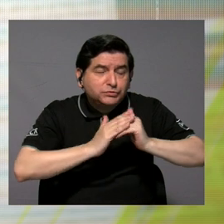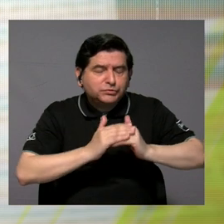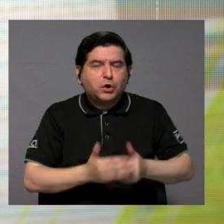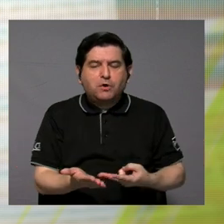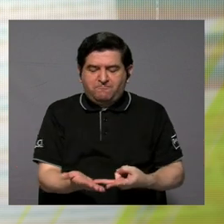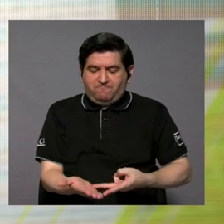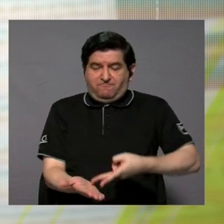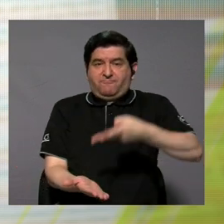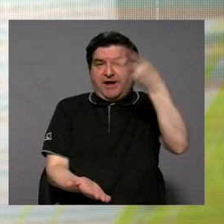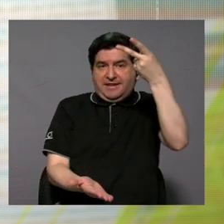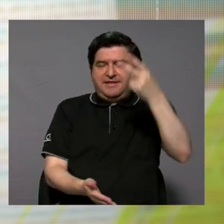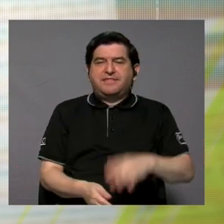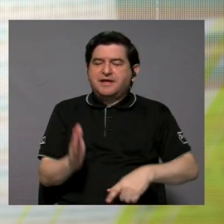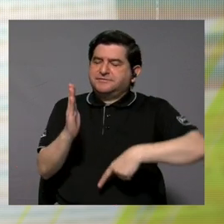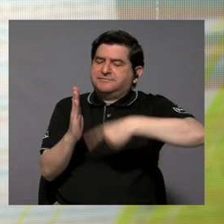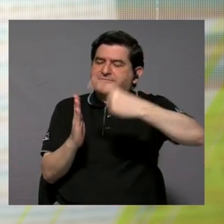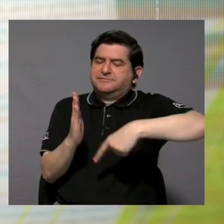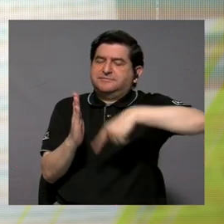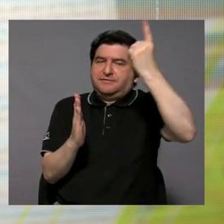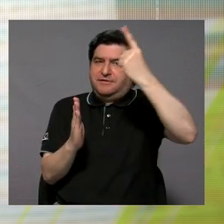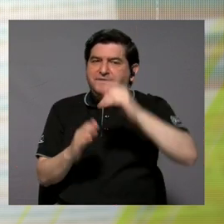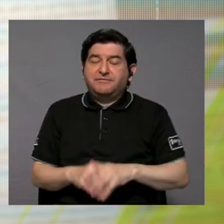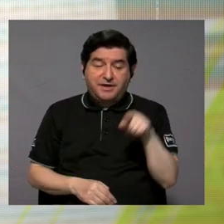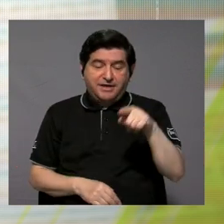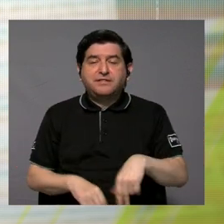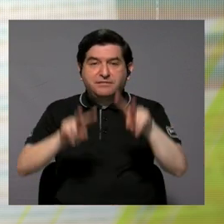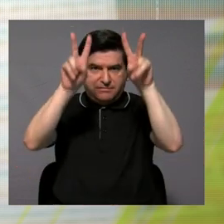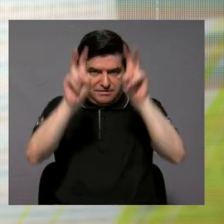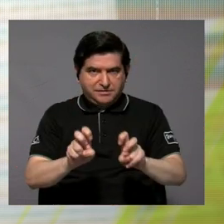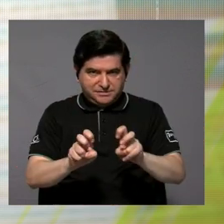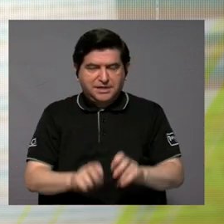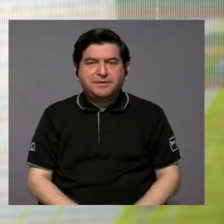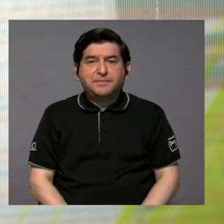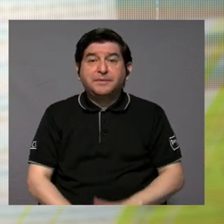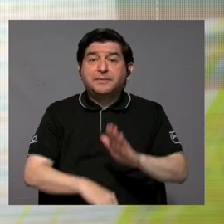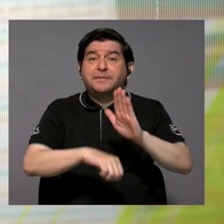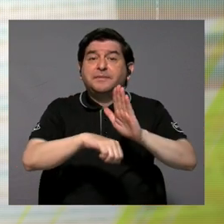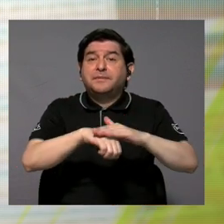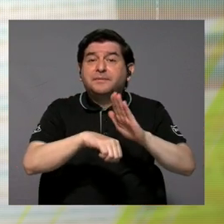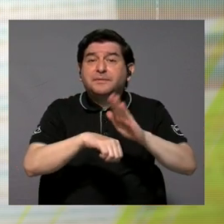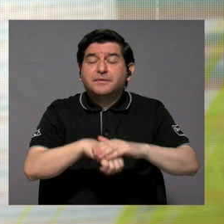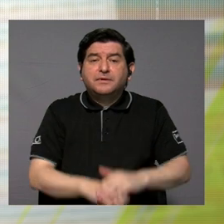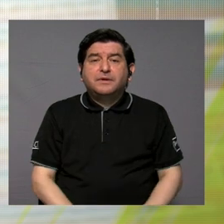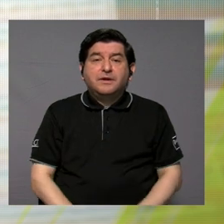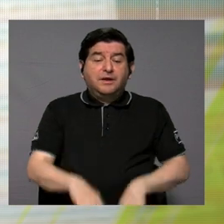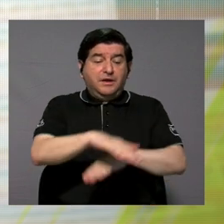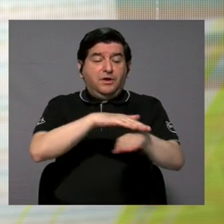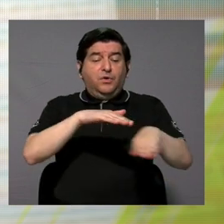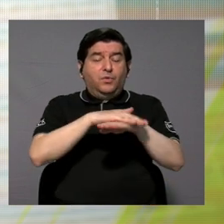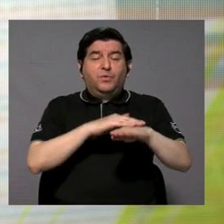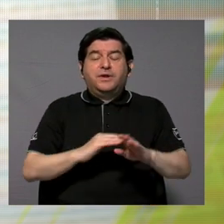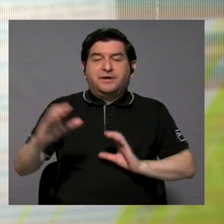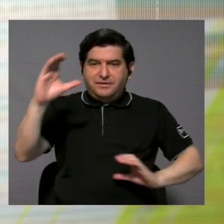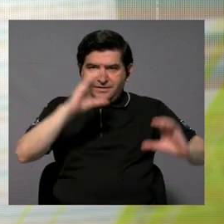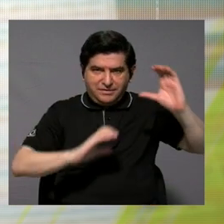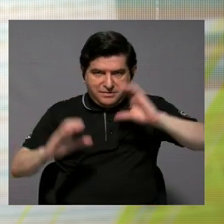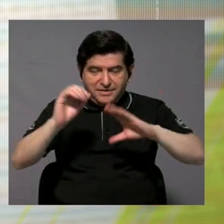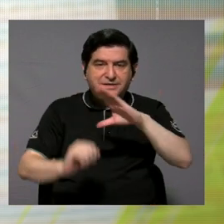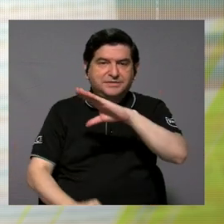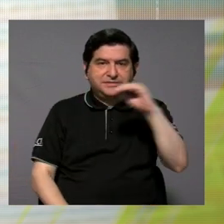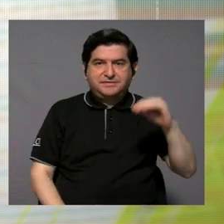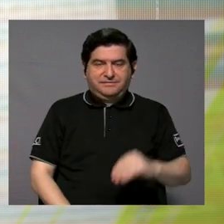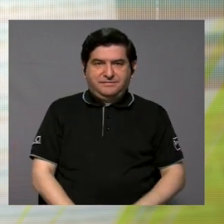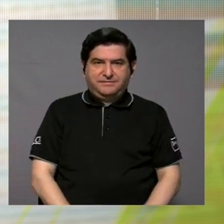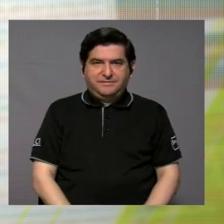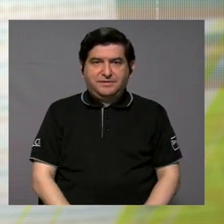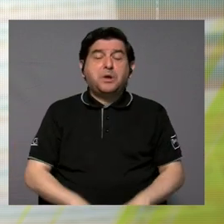la validación, la calificación de dichas pruebas para que se logre una fundamentación científica y